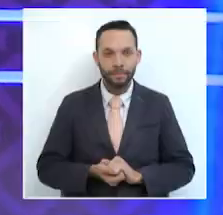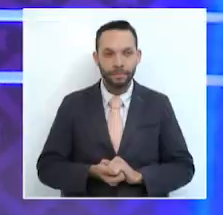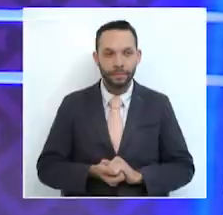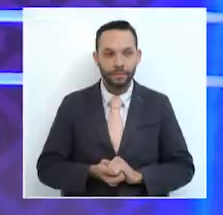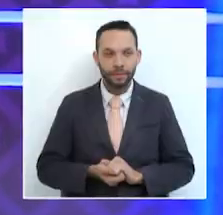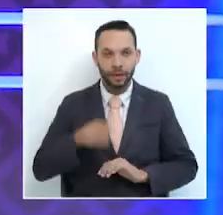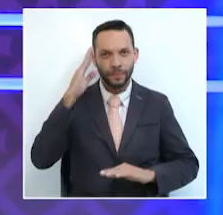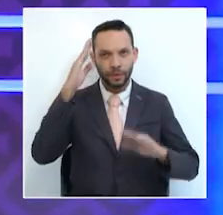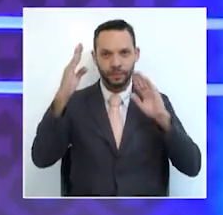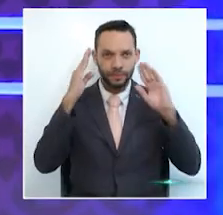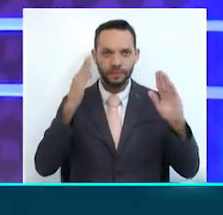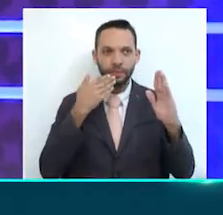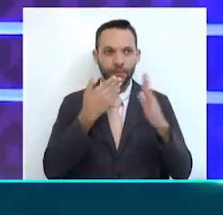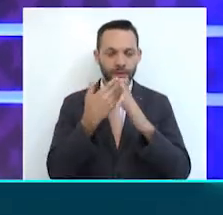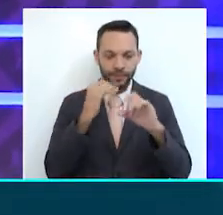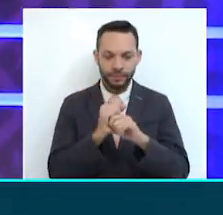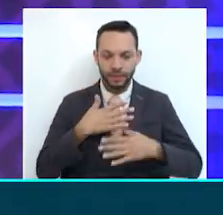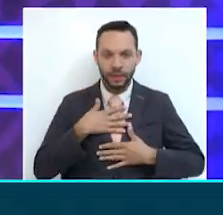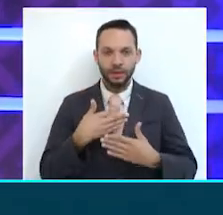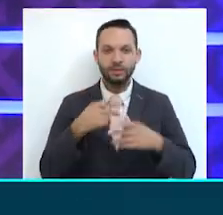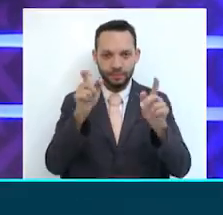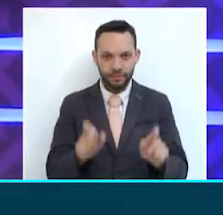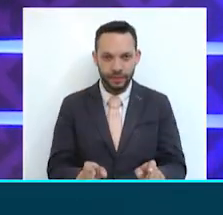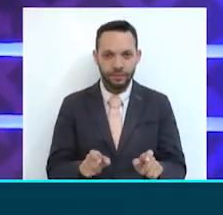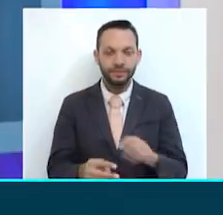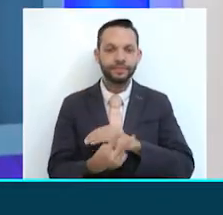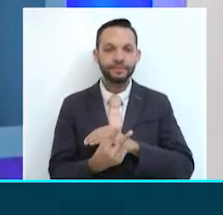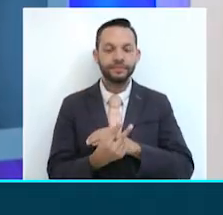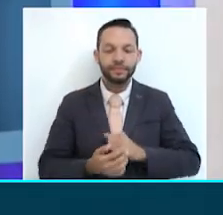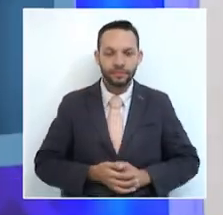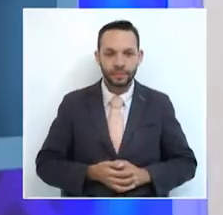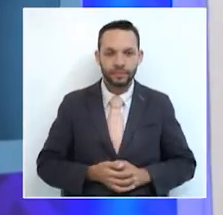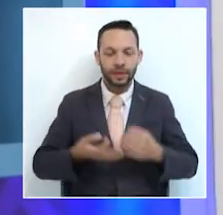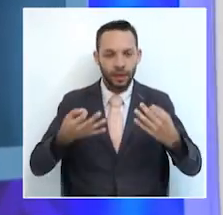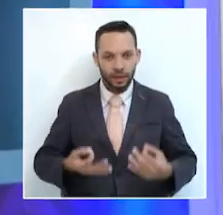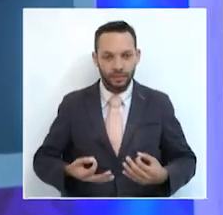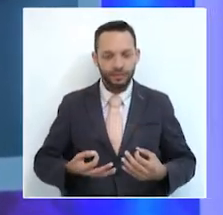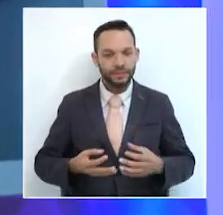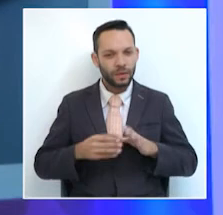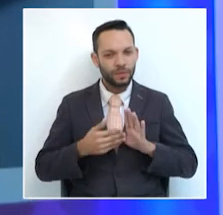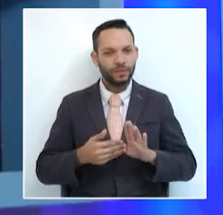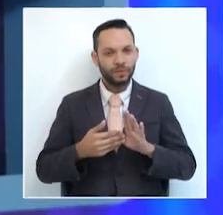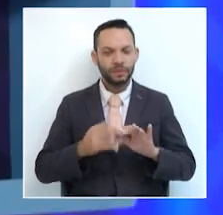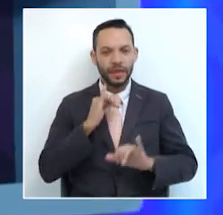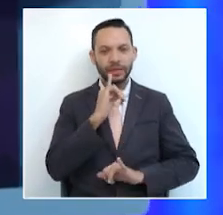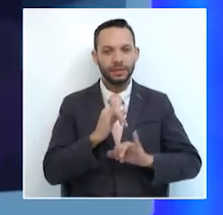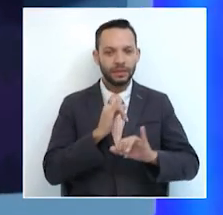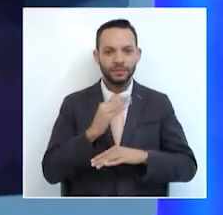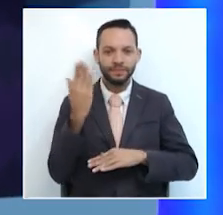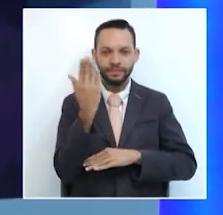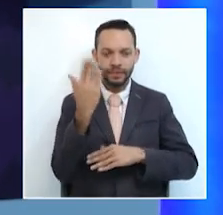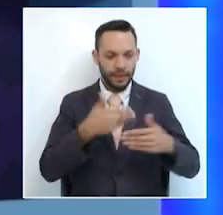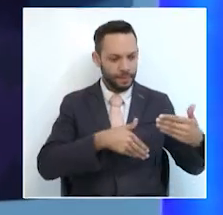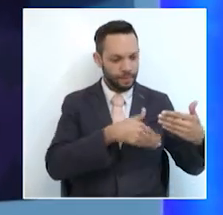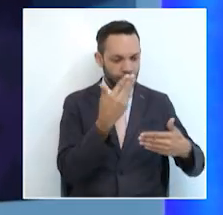Hola, muy buenas noches, un saludo muy especial, bienvenidos a Sin Estrés. El Festival Internacional de Cine de Manizales dio apertura